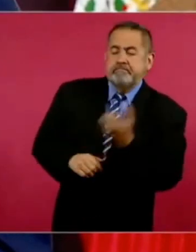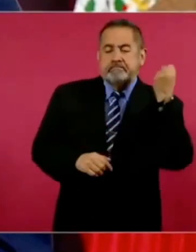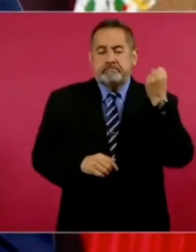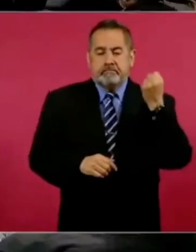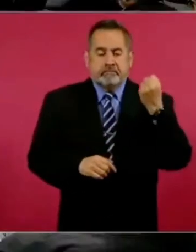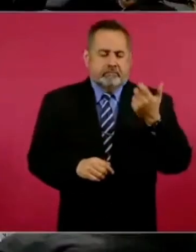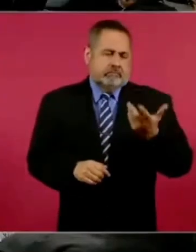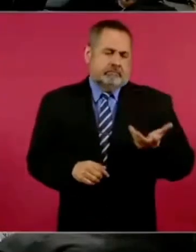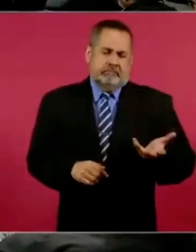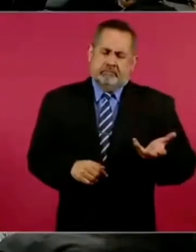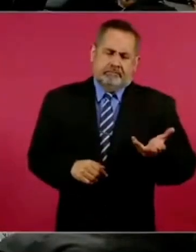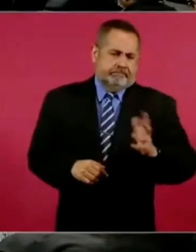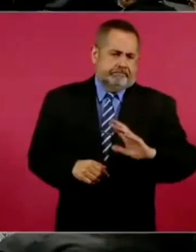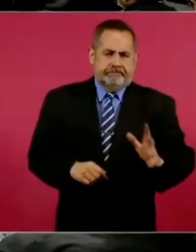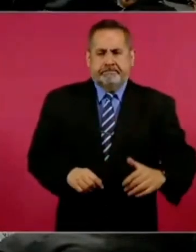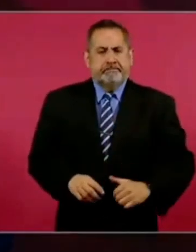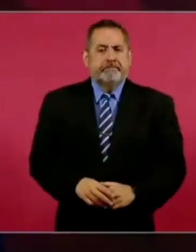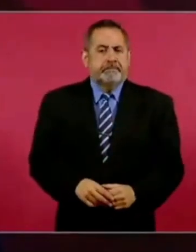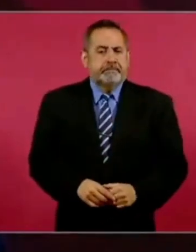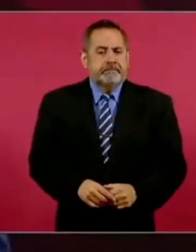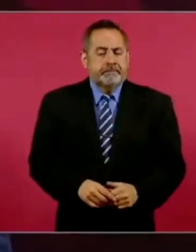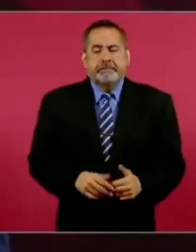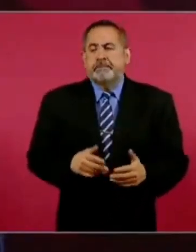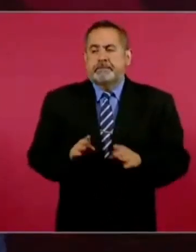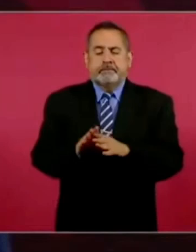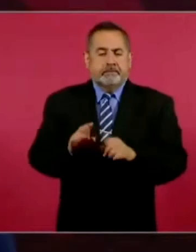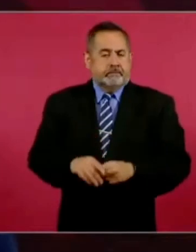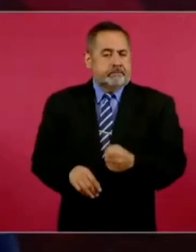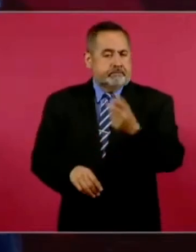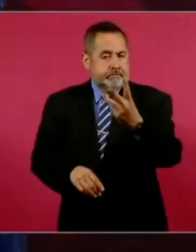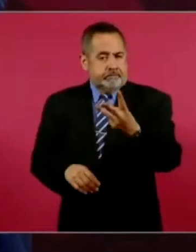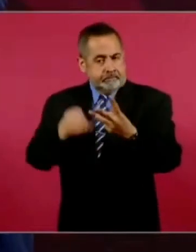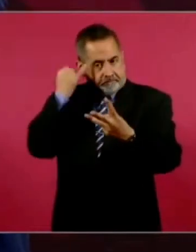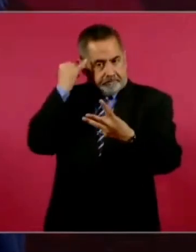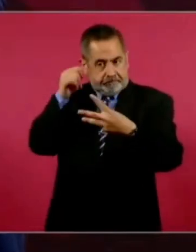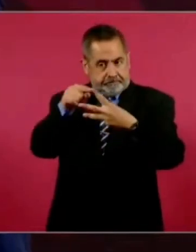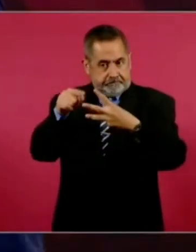Bueno, ¿cómo se le hace? Hay tres formas,